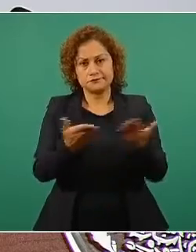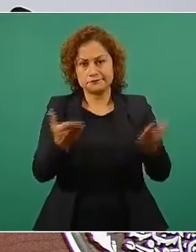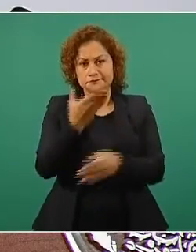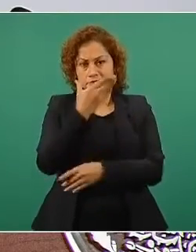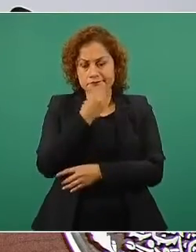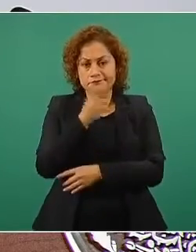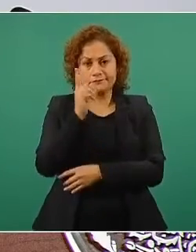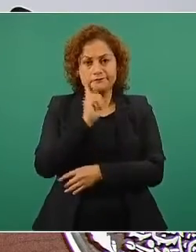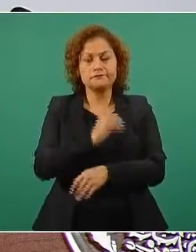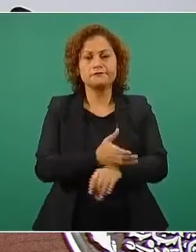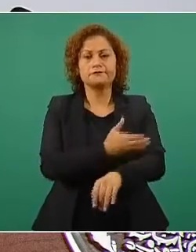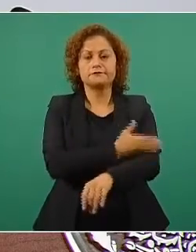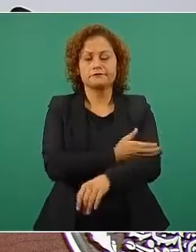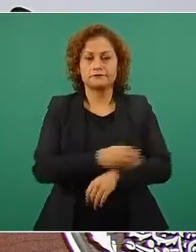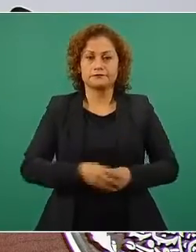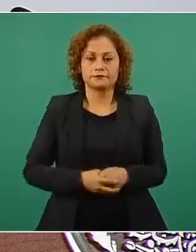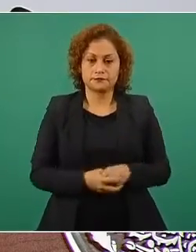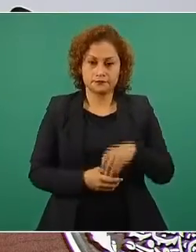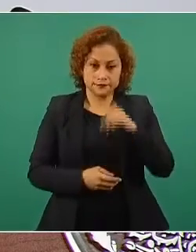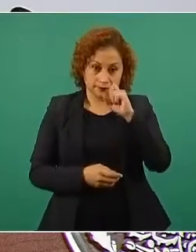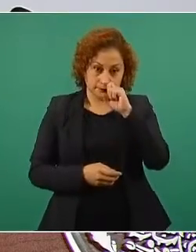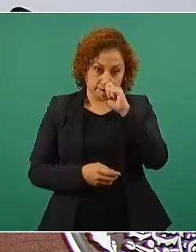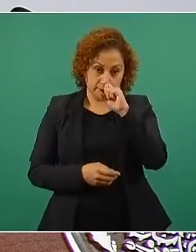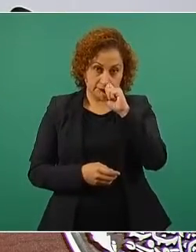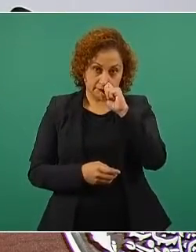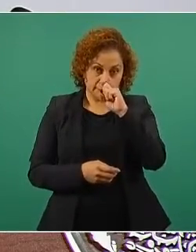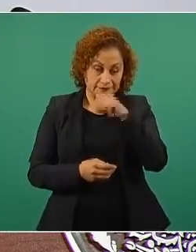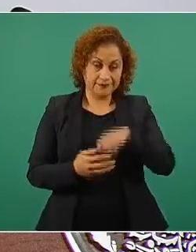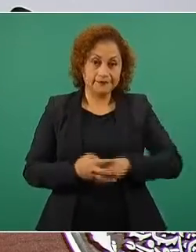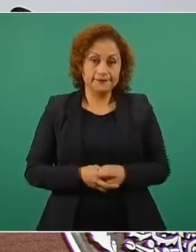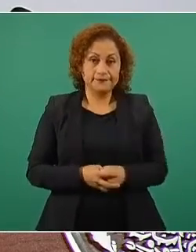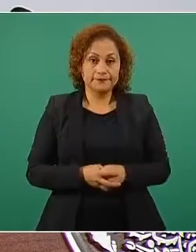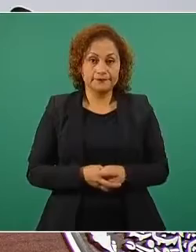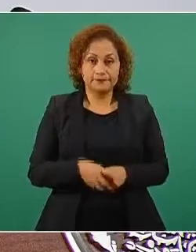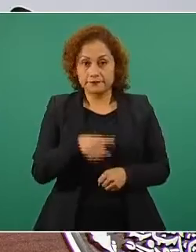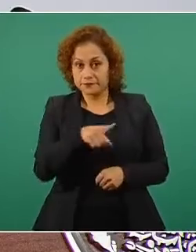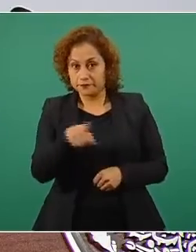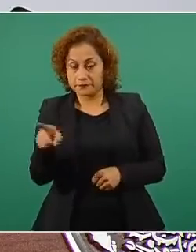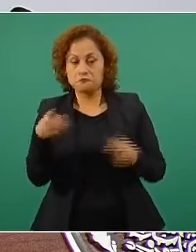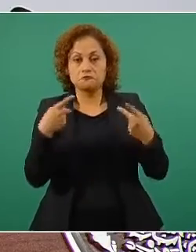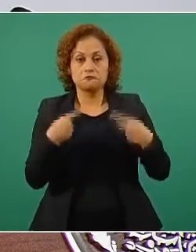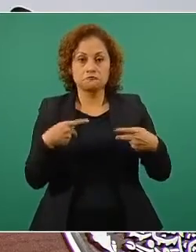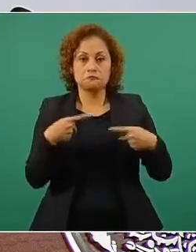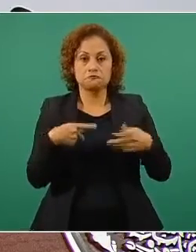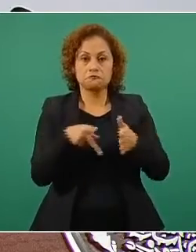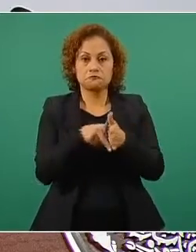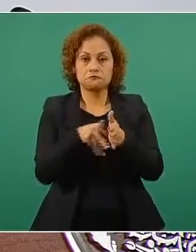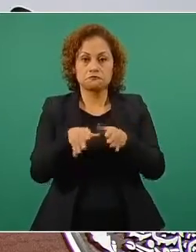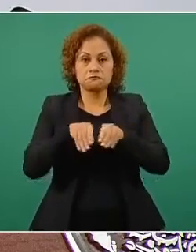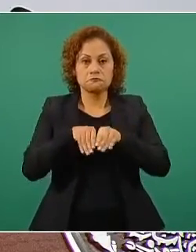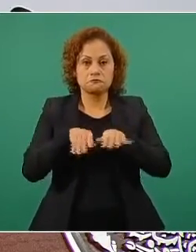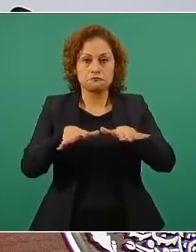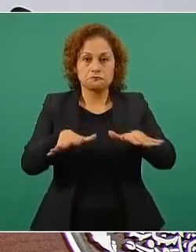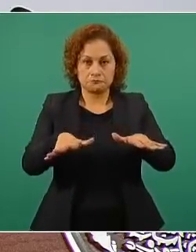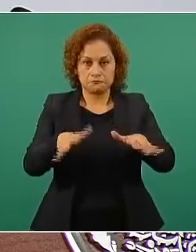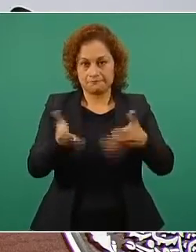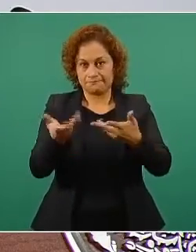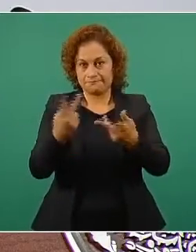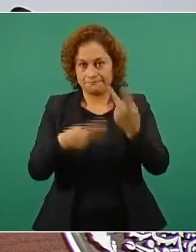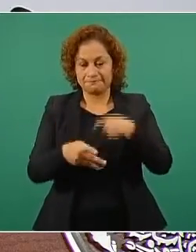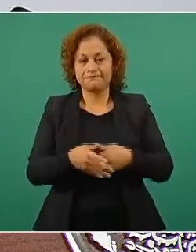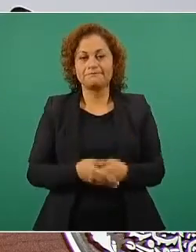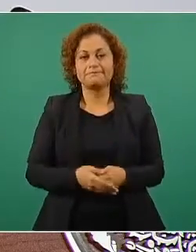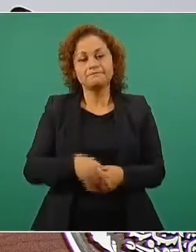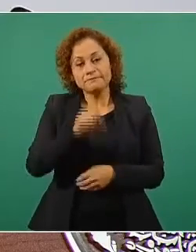representantes de los medios de comunicación y muy buenos días